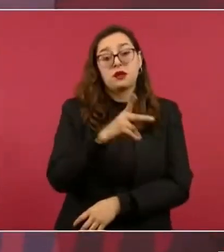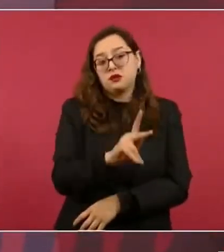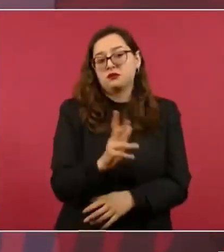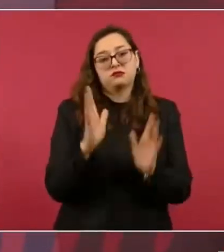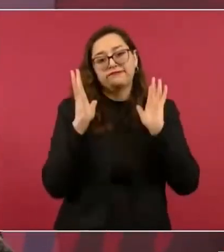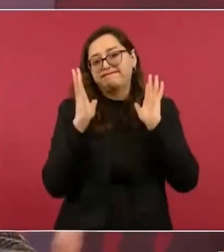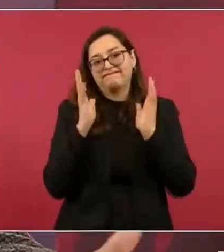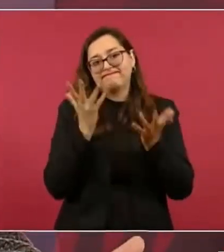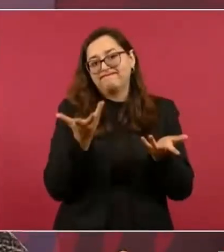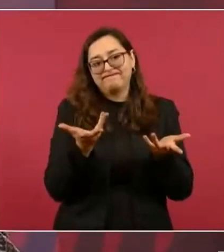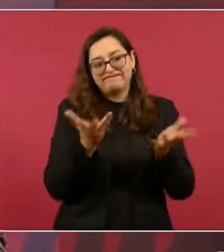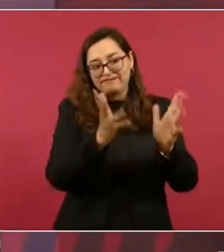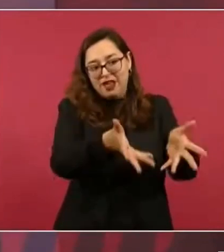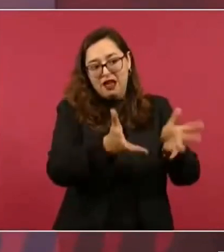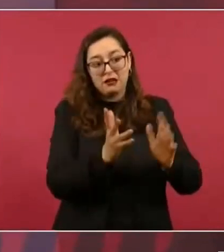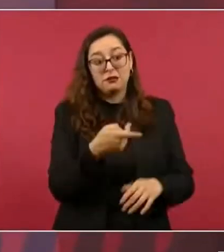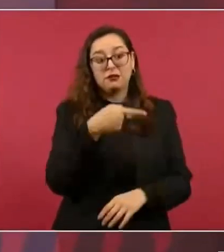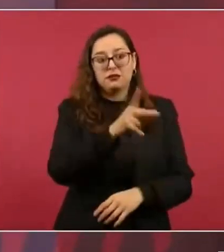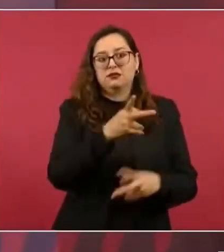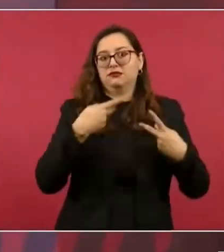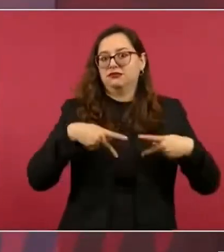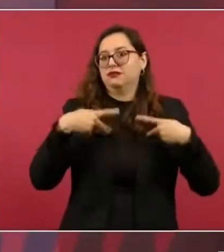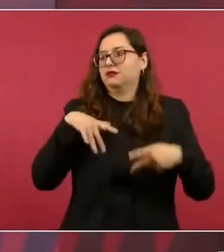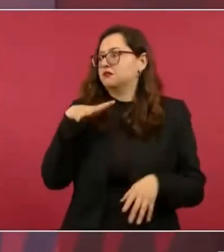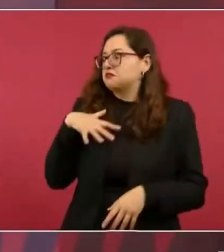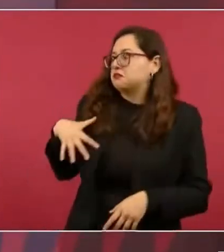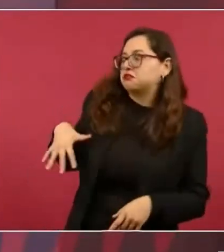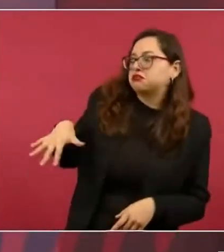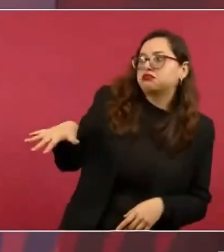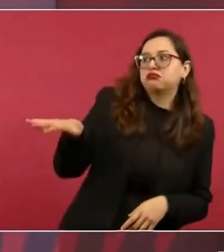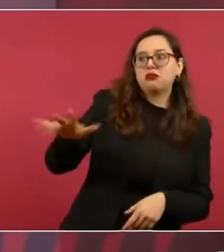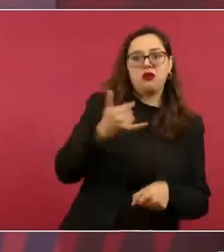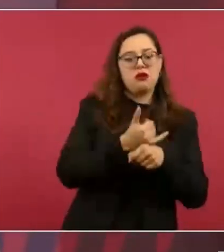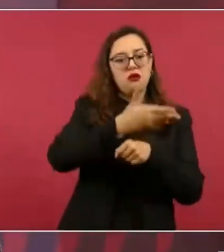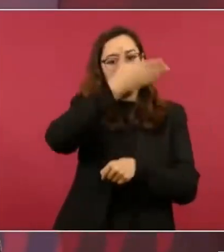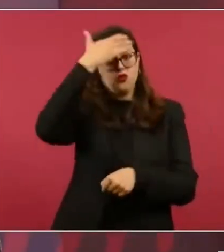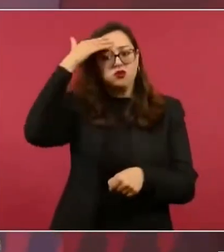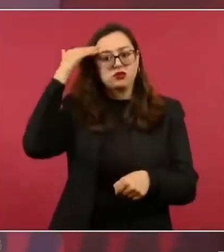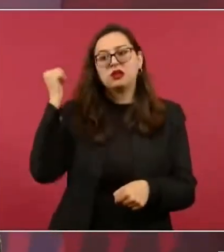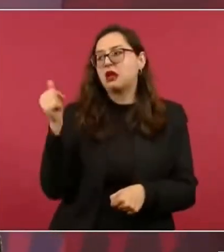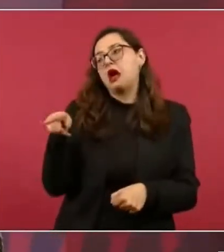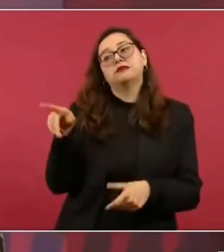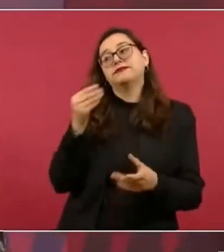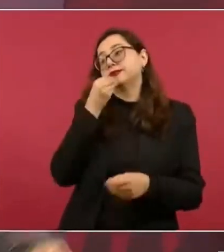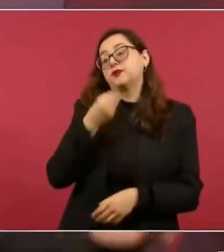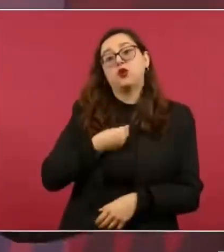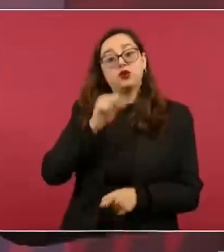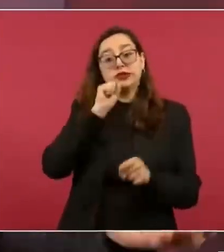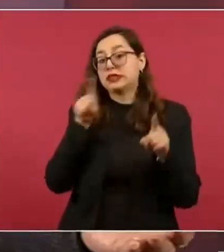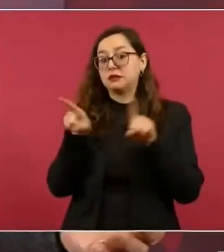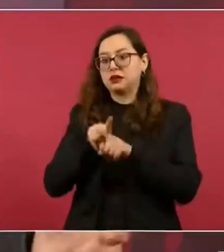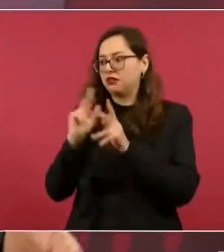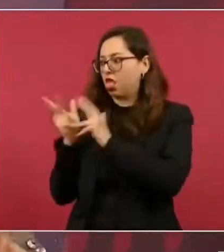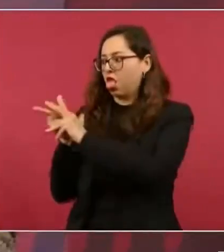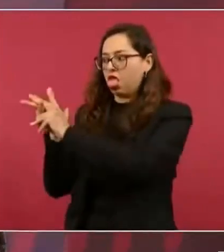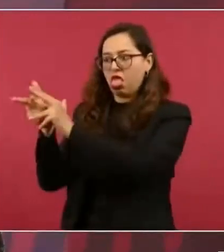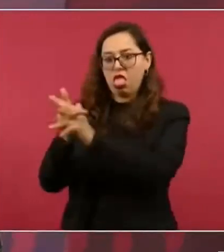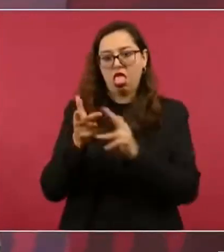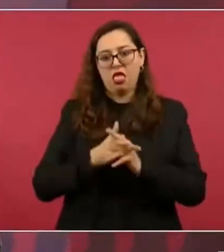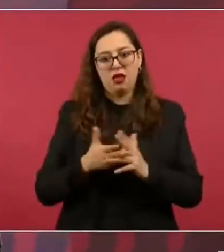quien no tiene culpa de nada.